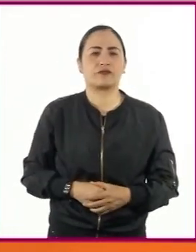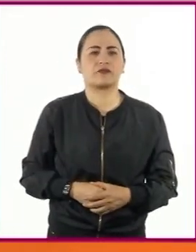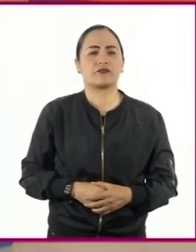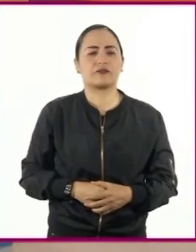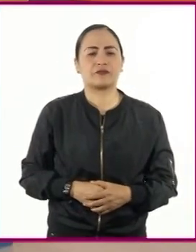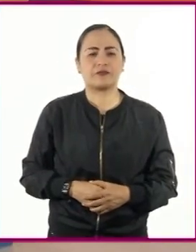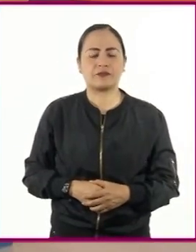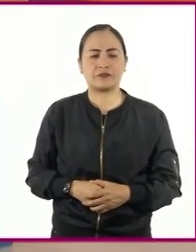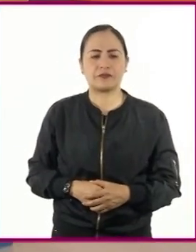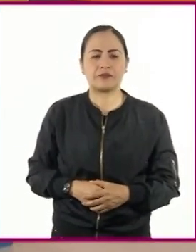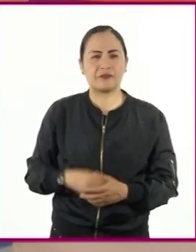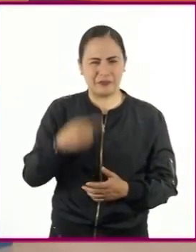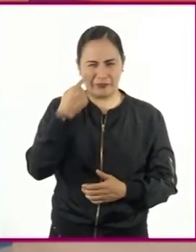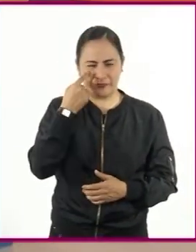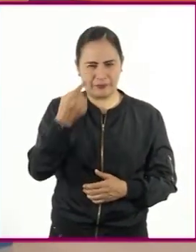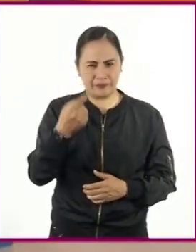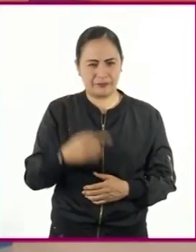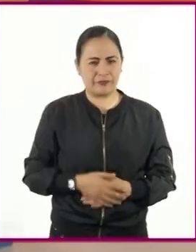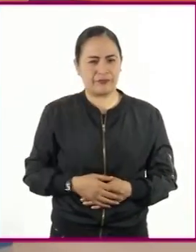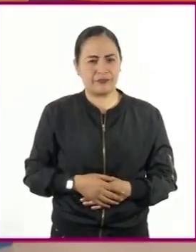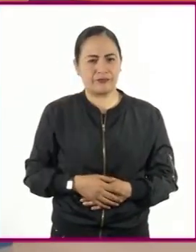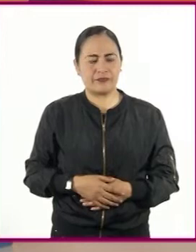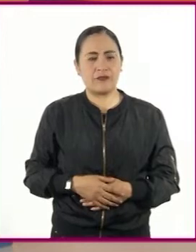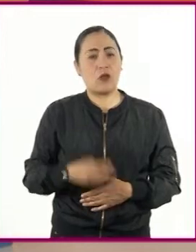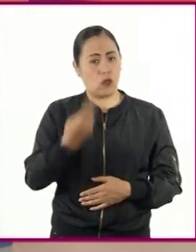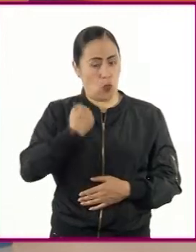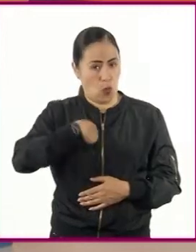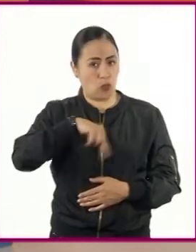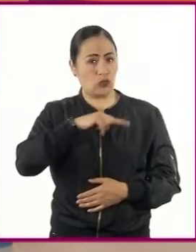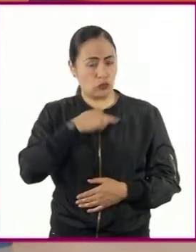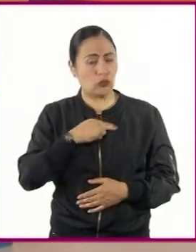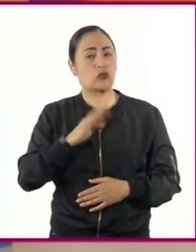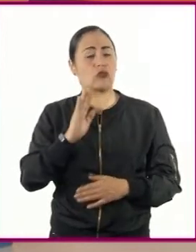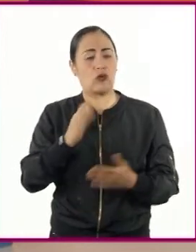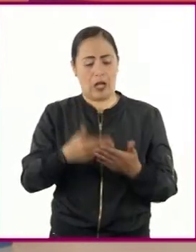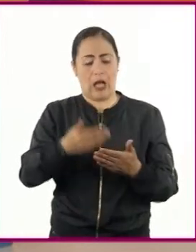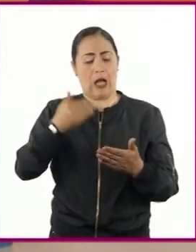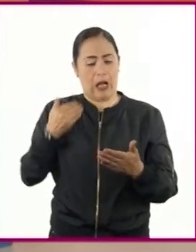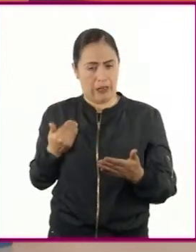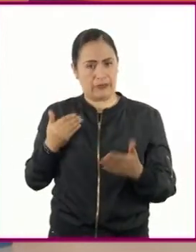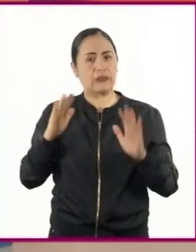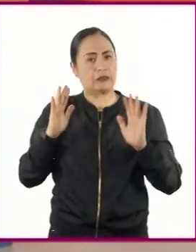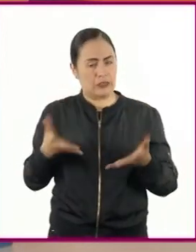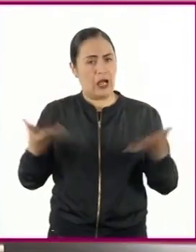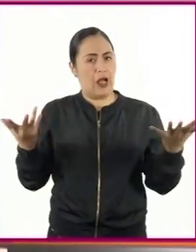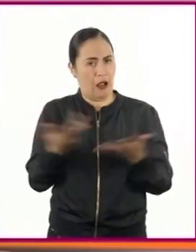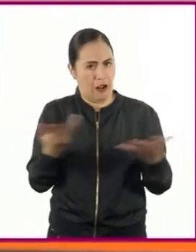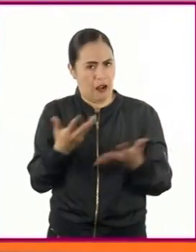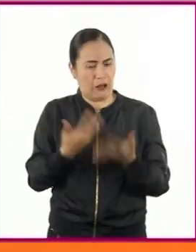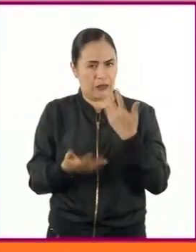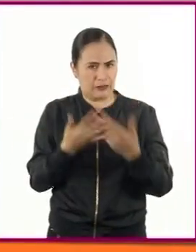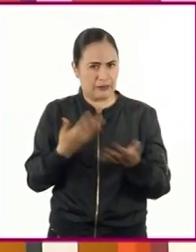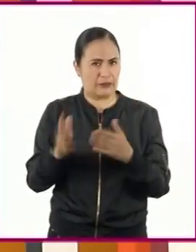menos. Aquí tenemos los que nosotros ya elaboramos previamente para mostrárselos. Les